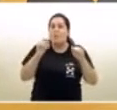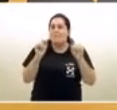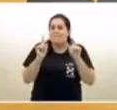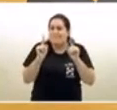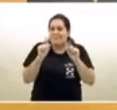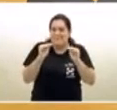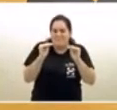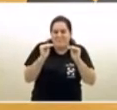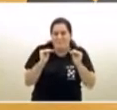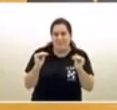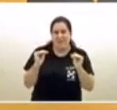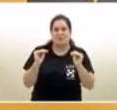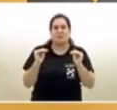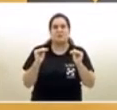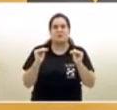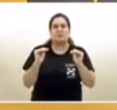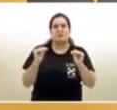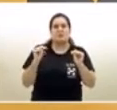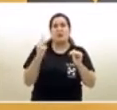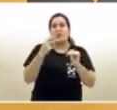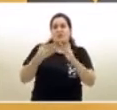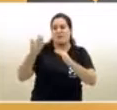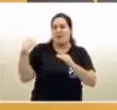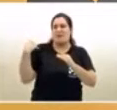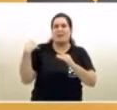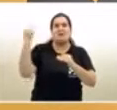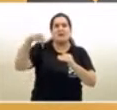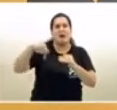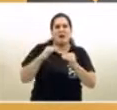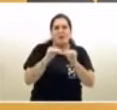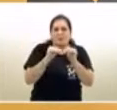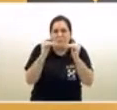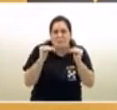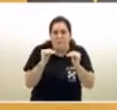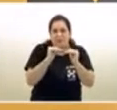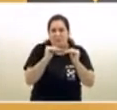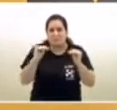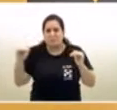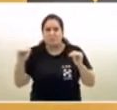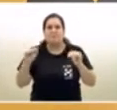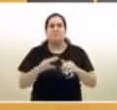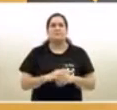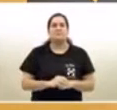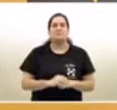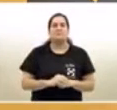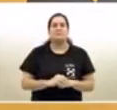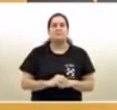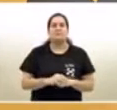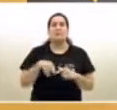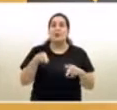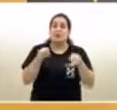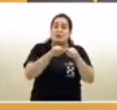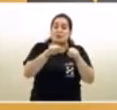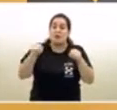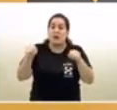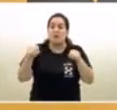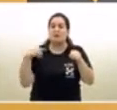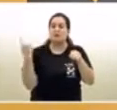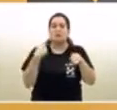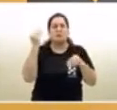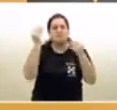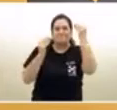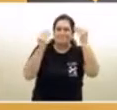de lo que fue en la conferencia de prensa anterior. Y esta estabilidad es un dato que por un lado nos preocupa,